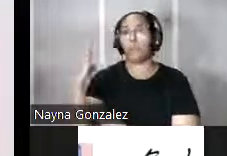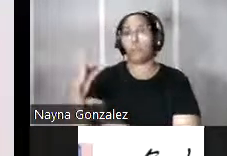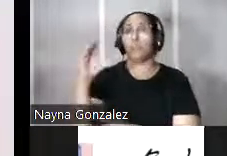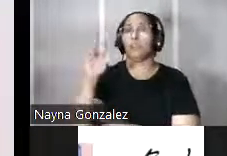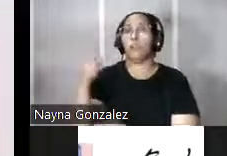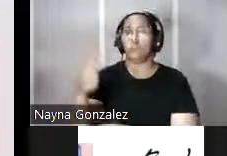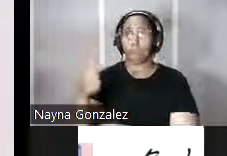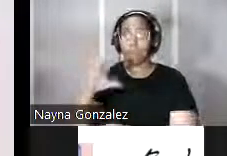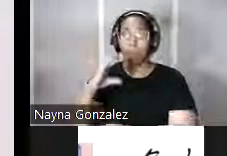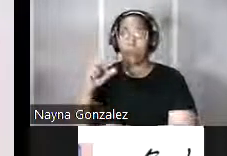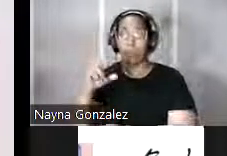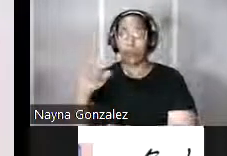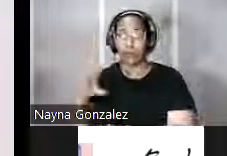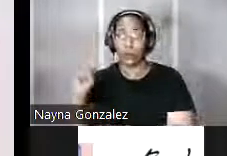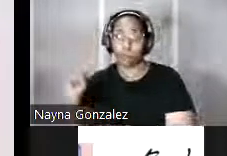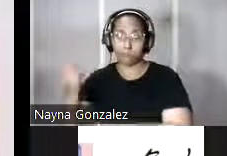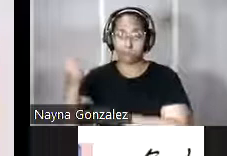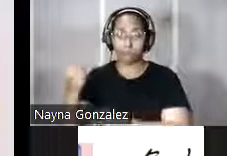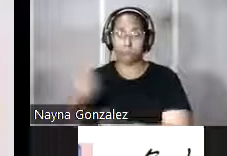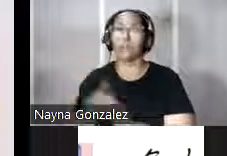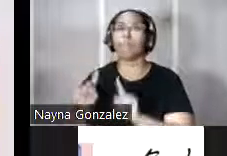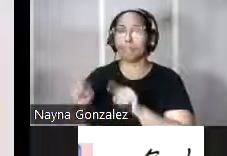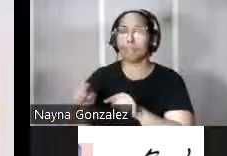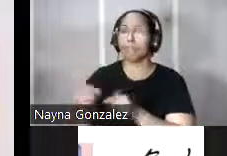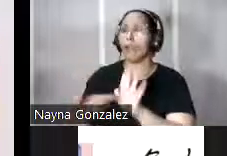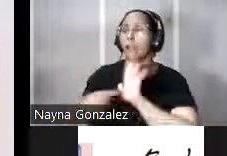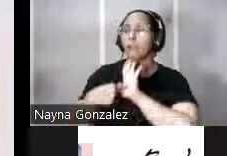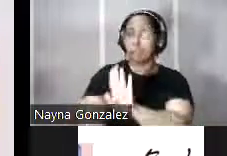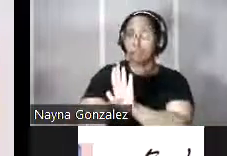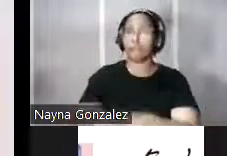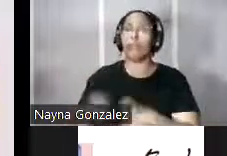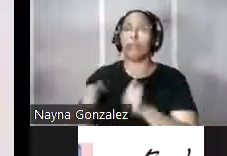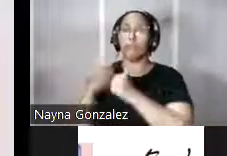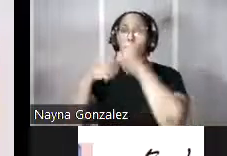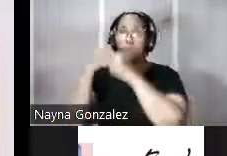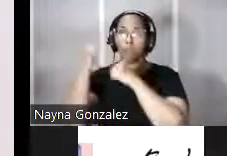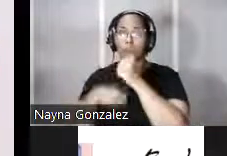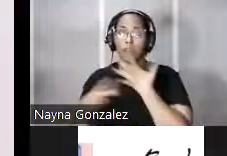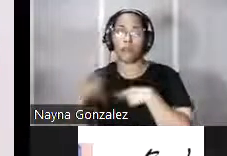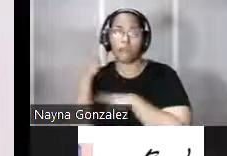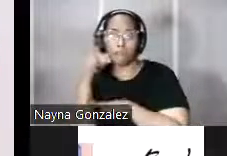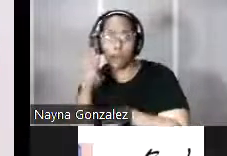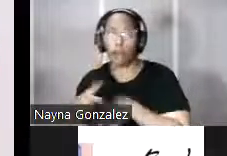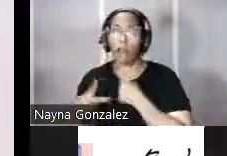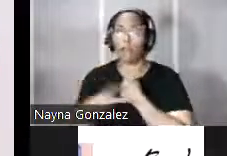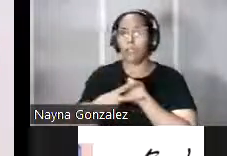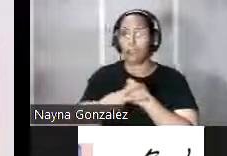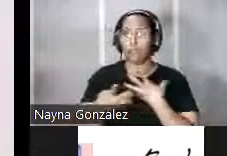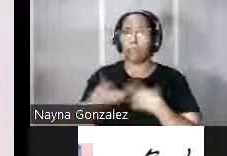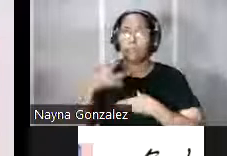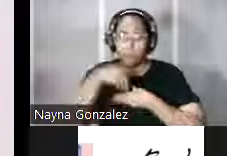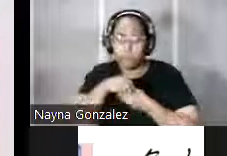I manda a construir la primera obra de la ciudad con el objetivo de alojar en ella a la familia de Juan Ponce de León, aunque